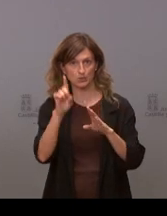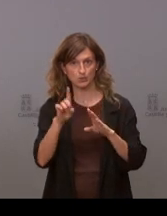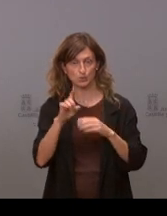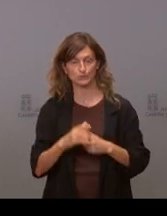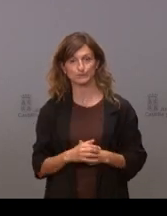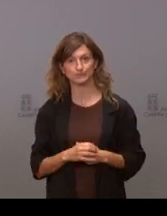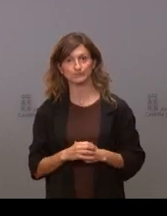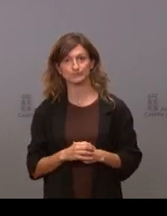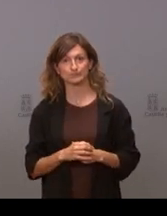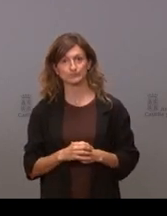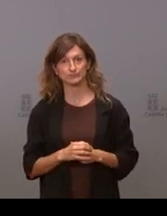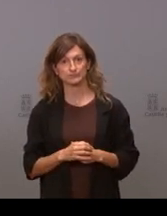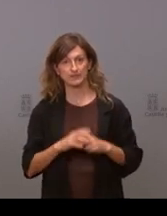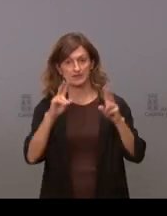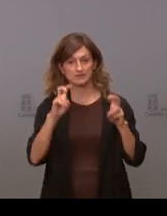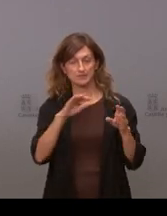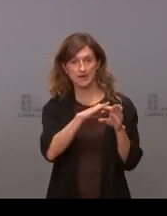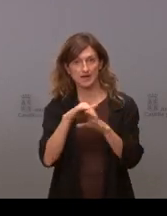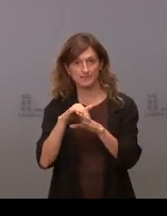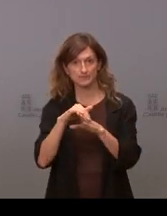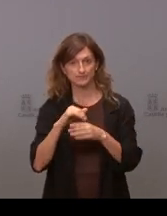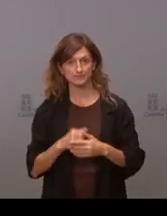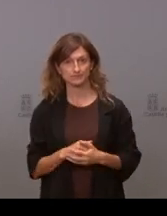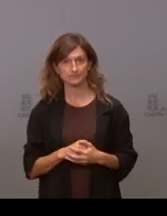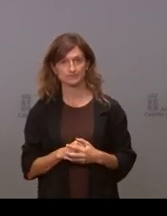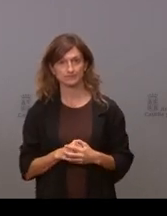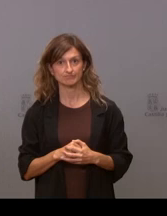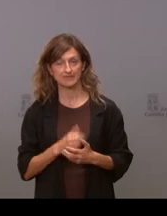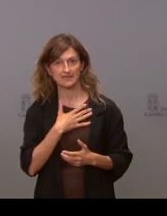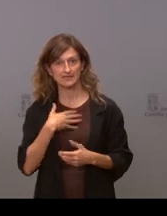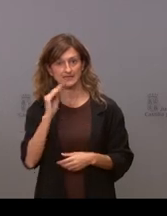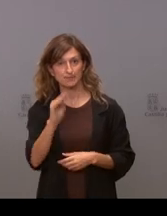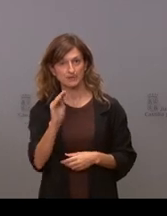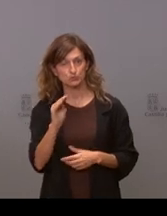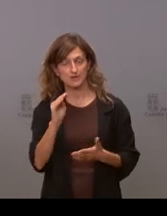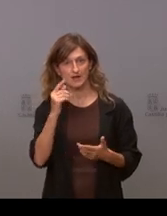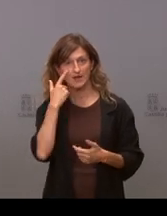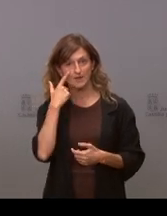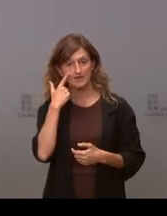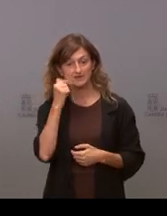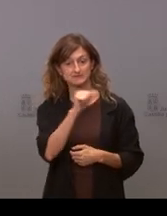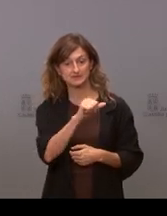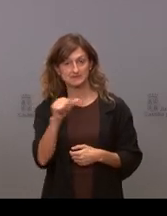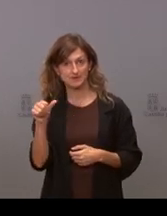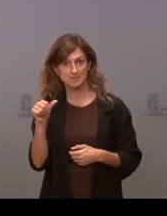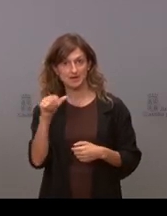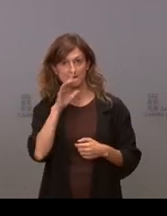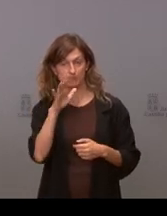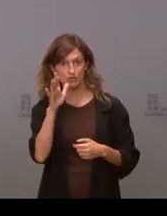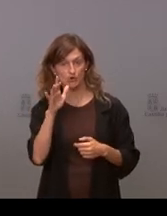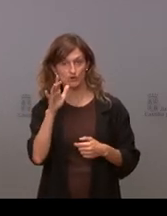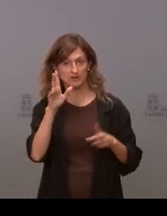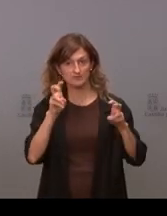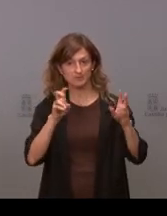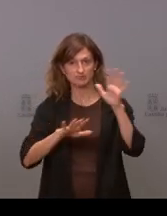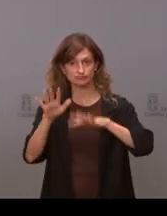y sobre el otro tema del día quería preguntarle personalmente si durante esta semana que ha habido tanto ruido